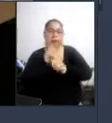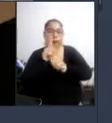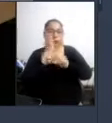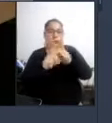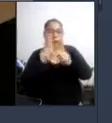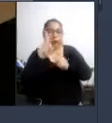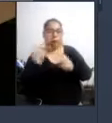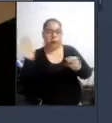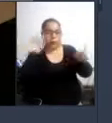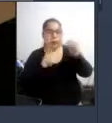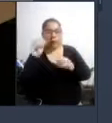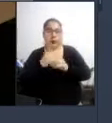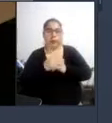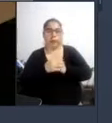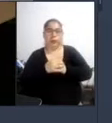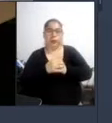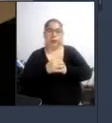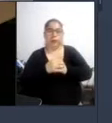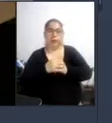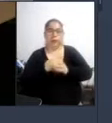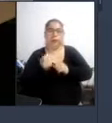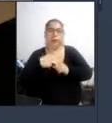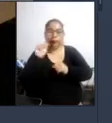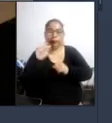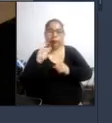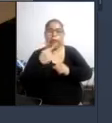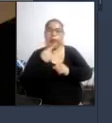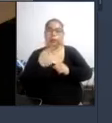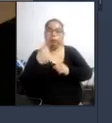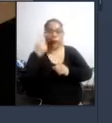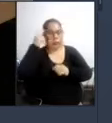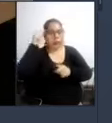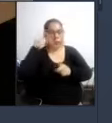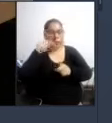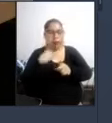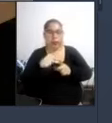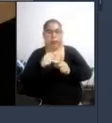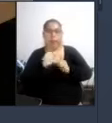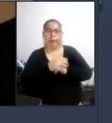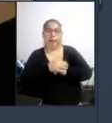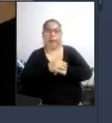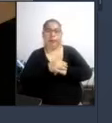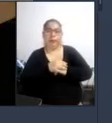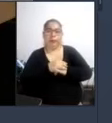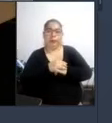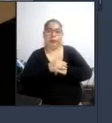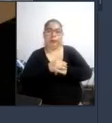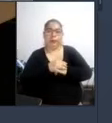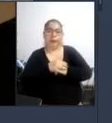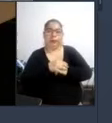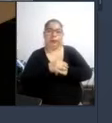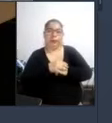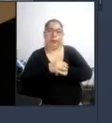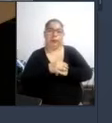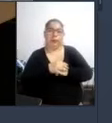pueden hacer yo si soy de los que creo que cree este en la